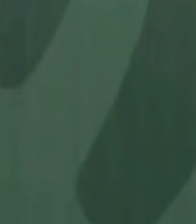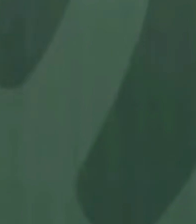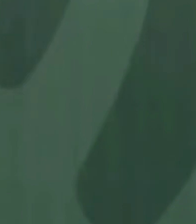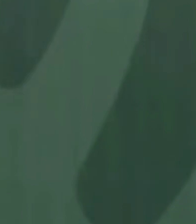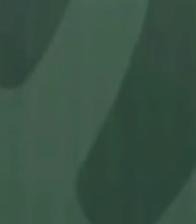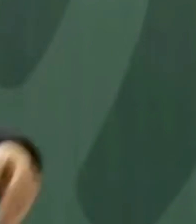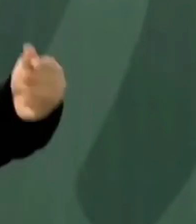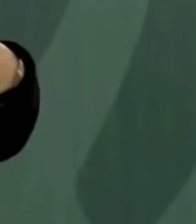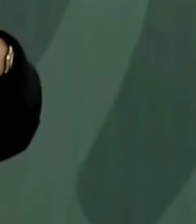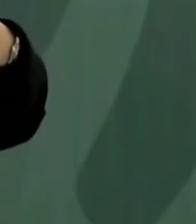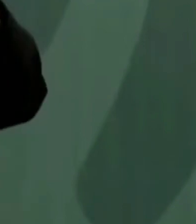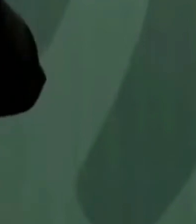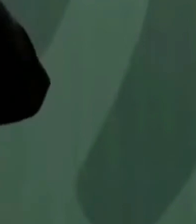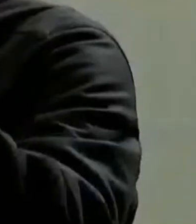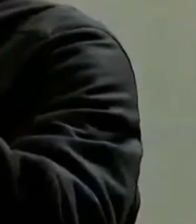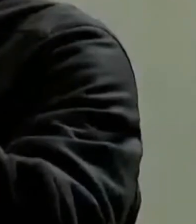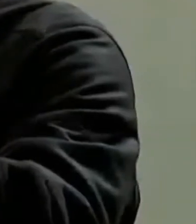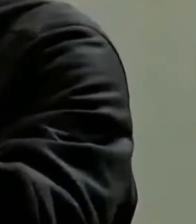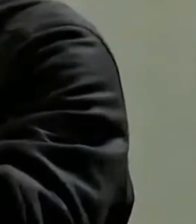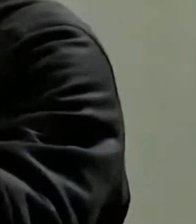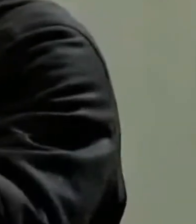y mereciera vivir